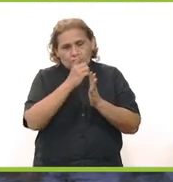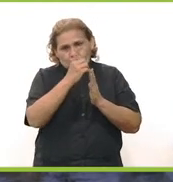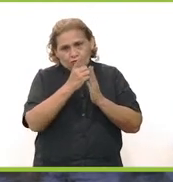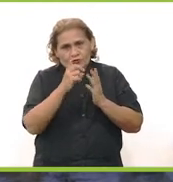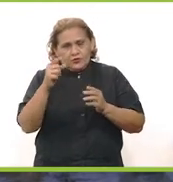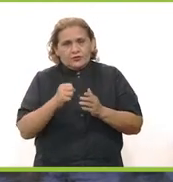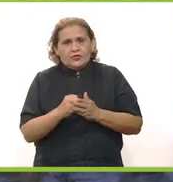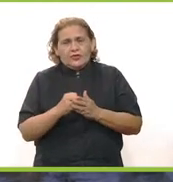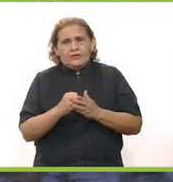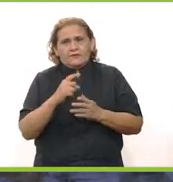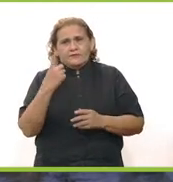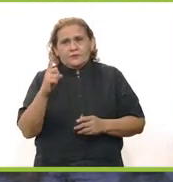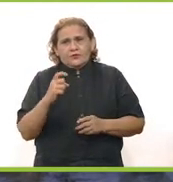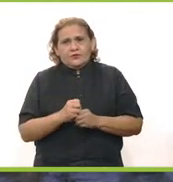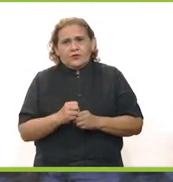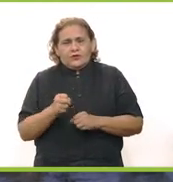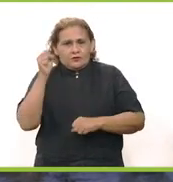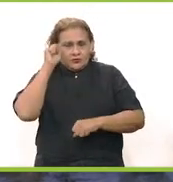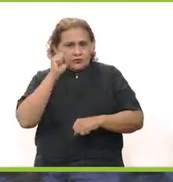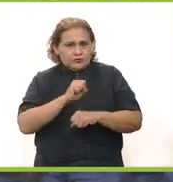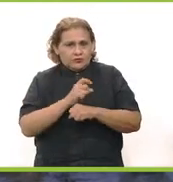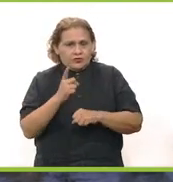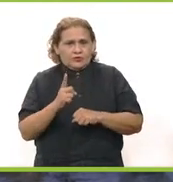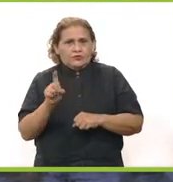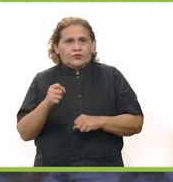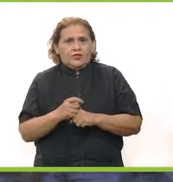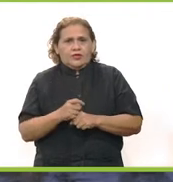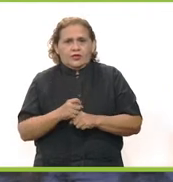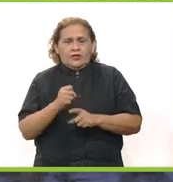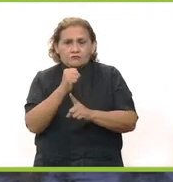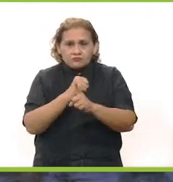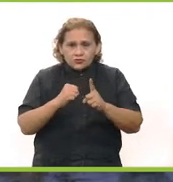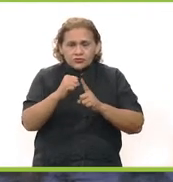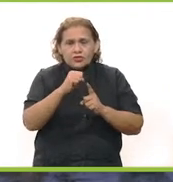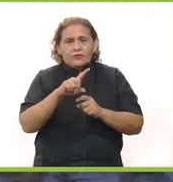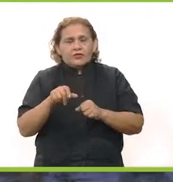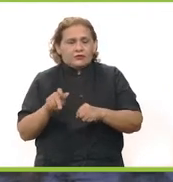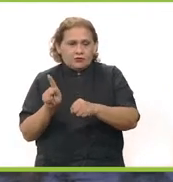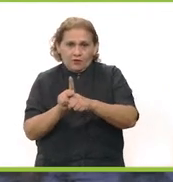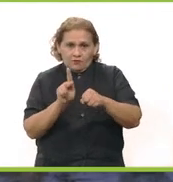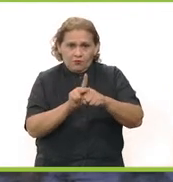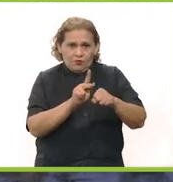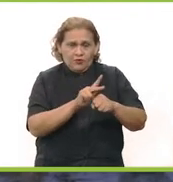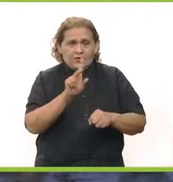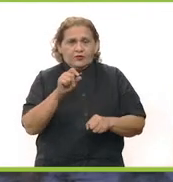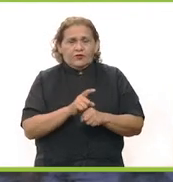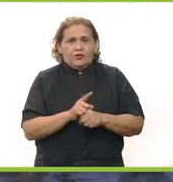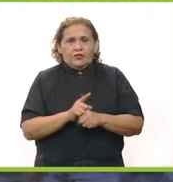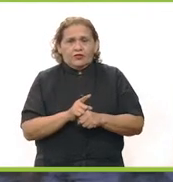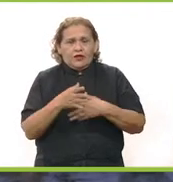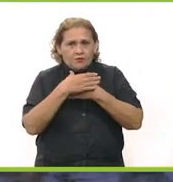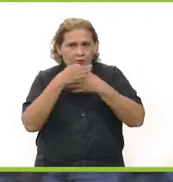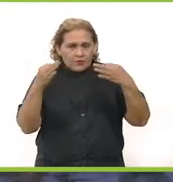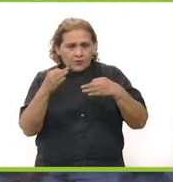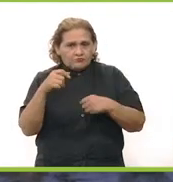los datos del reporte del Secretariado Ejecutivo del Sistema Nacional de Seguridad Pública en el que dieron a